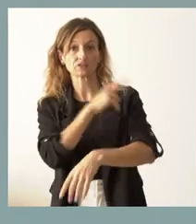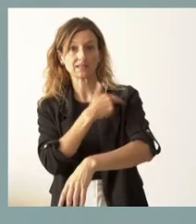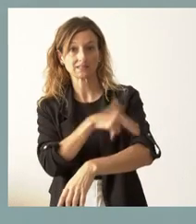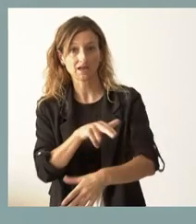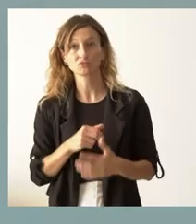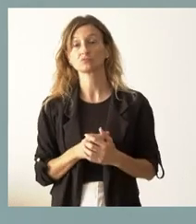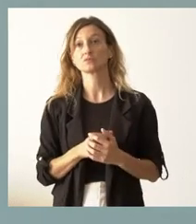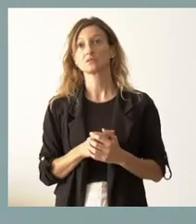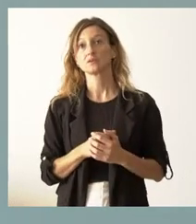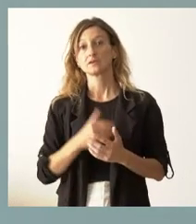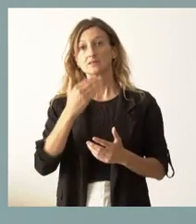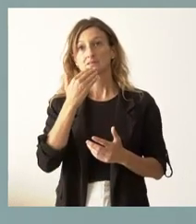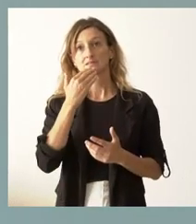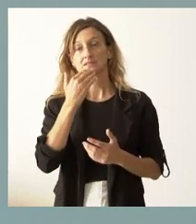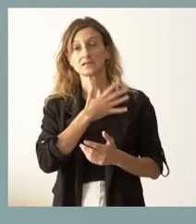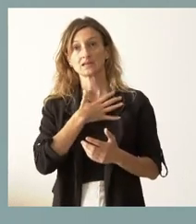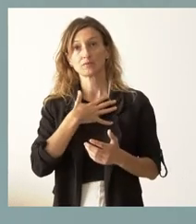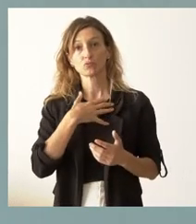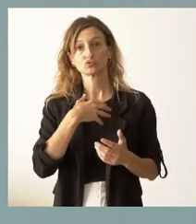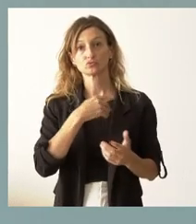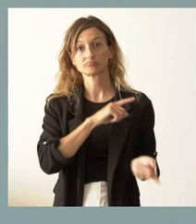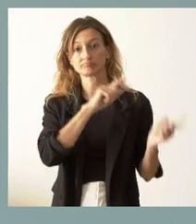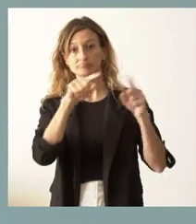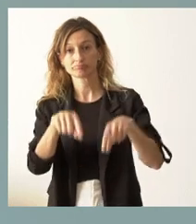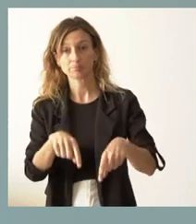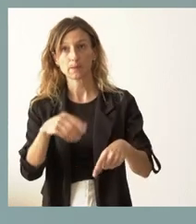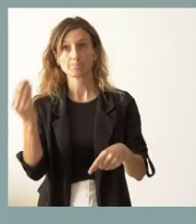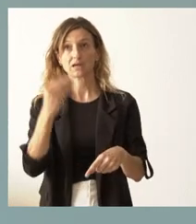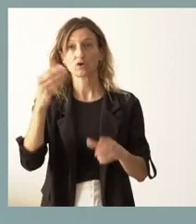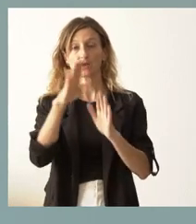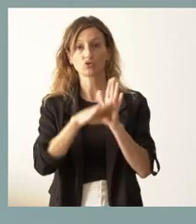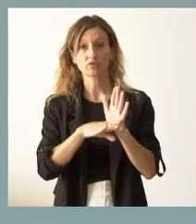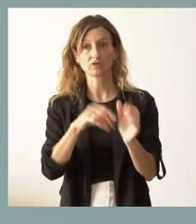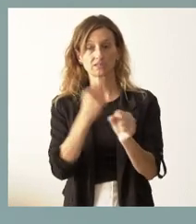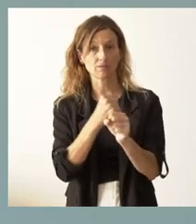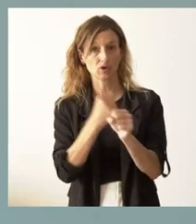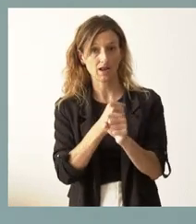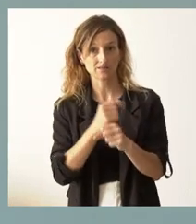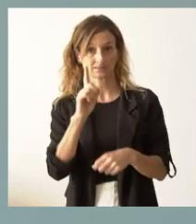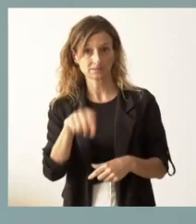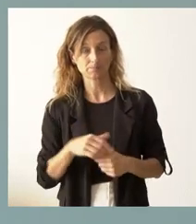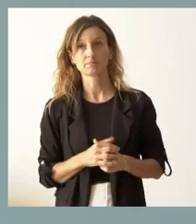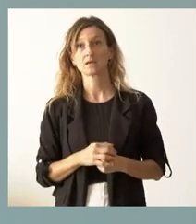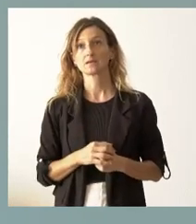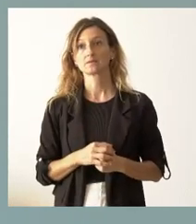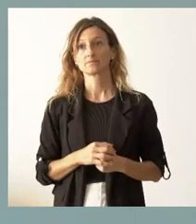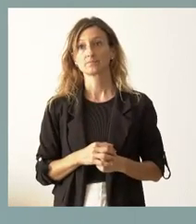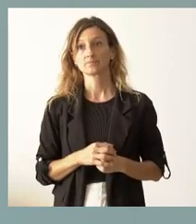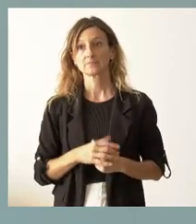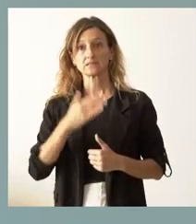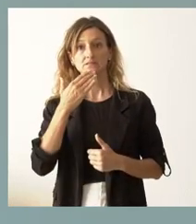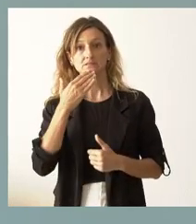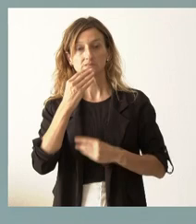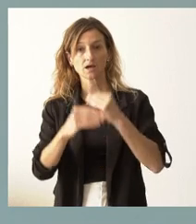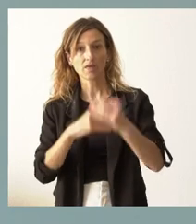Claro, si hablamos de atraer profesionales sanitarios, se trata también de mejorar sus condiciones profesionales. Si le hacemos una